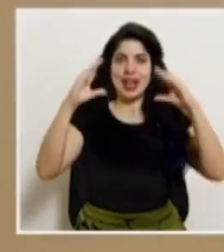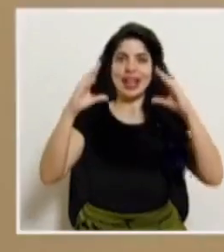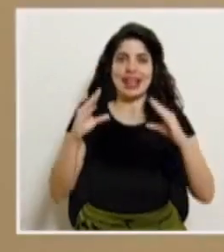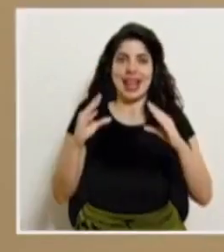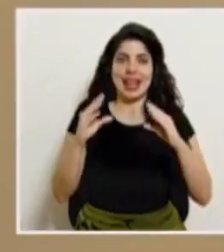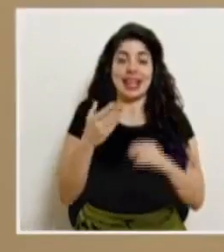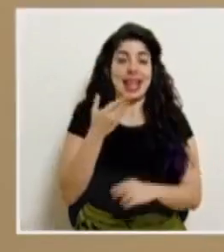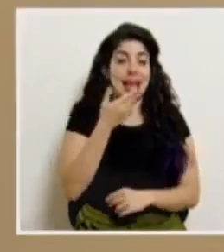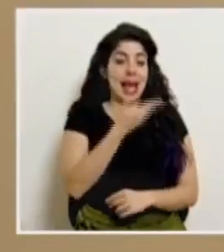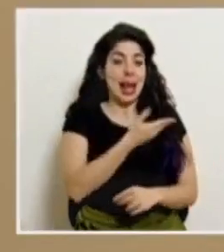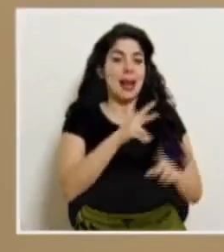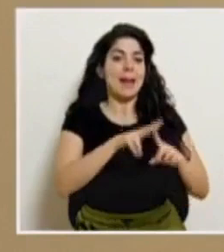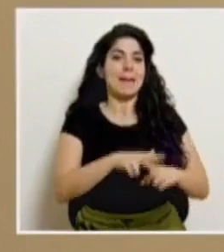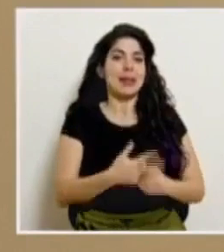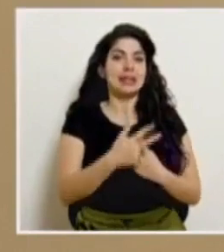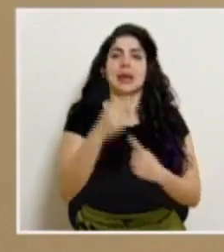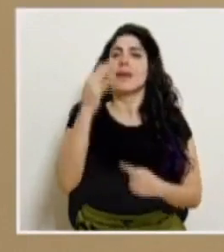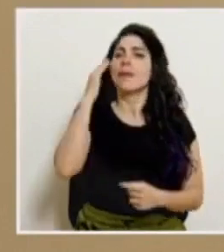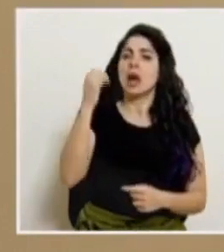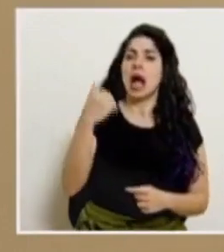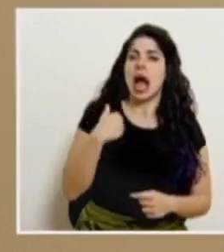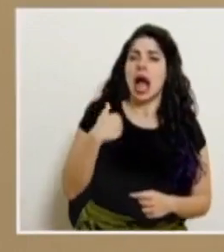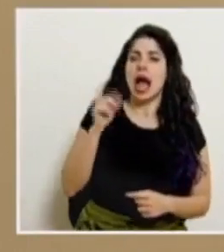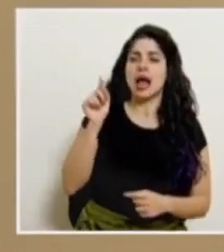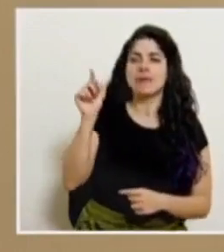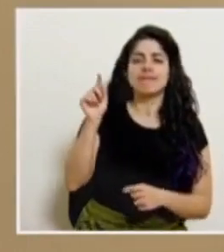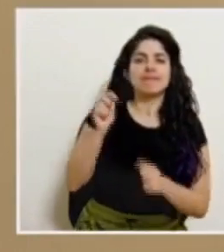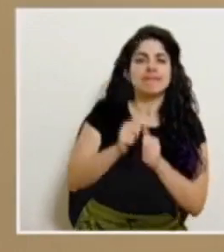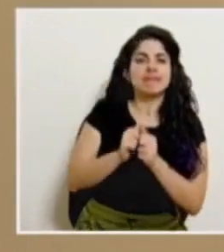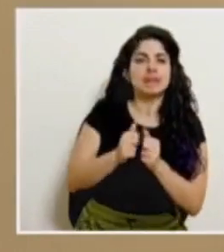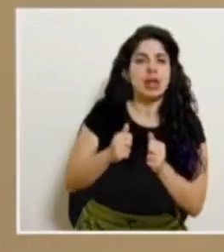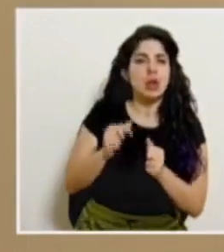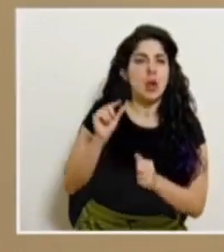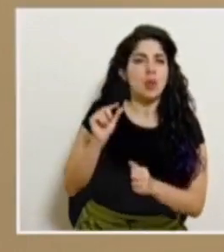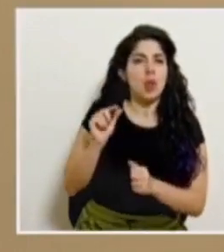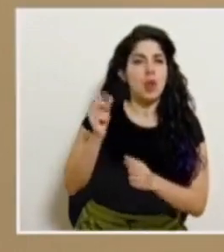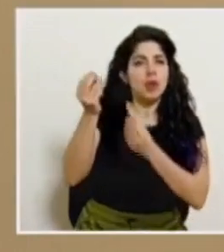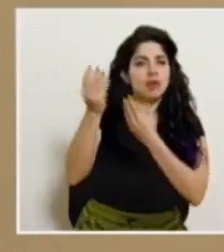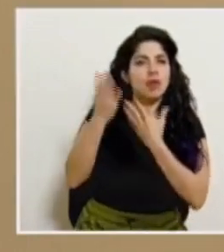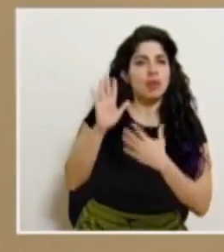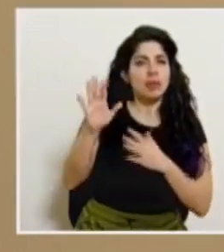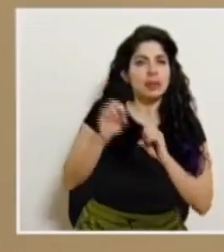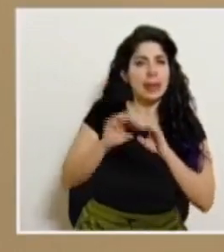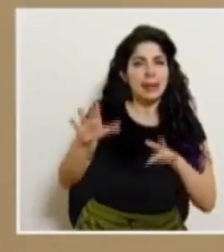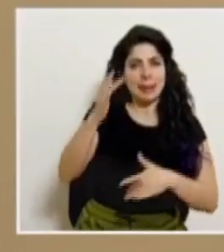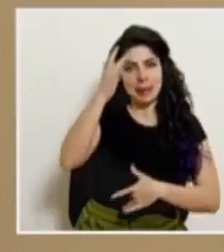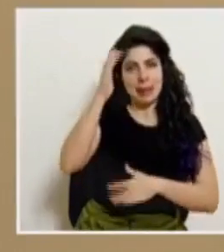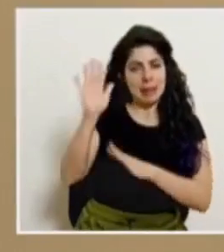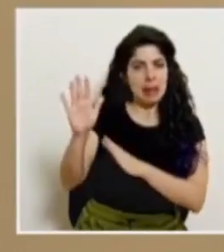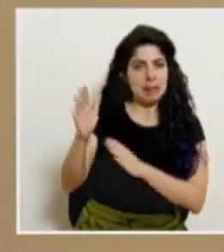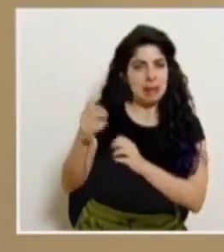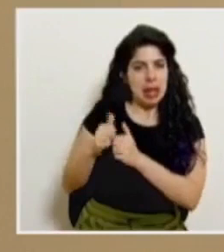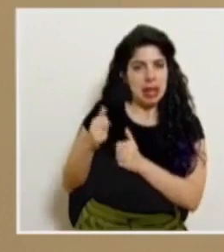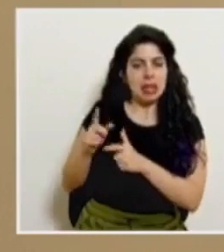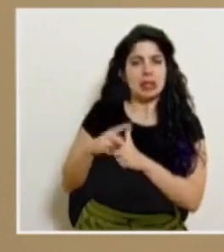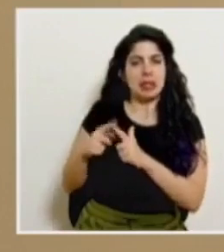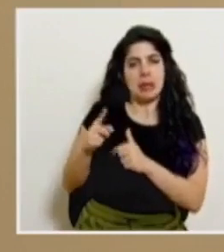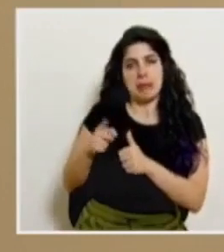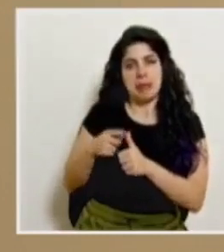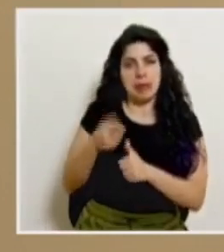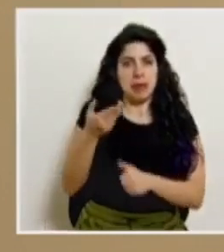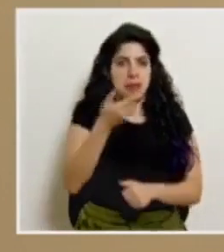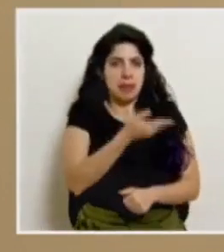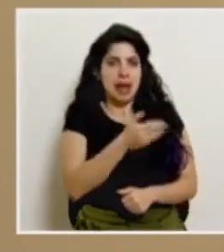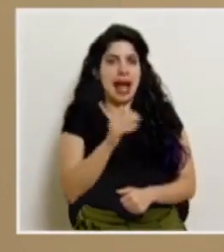y con quien vamos a iniciar, ya que tenemos un pequeño retraso con el reporte epidemiológico. Así que primero vamos con don